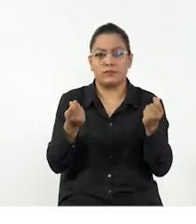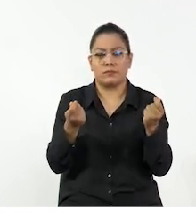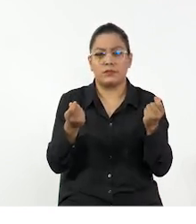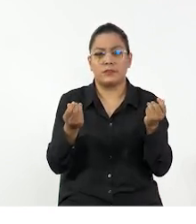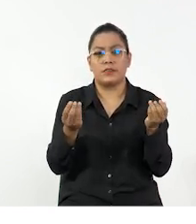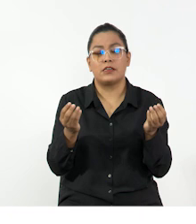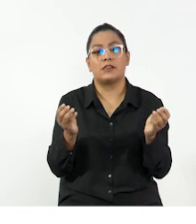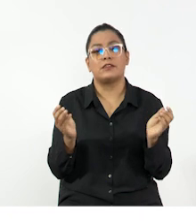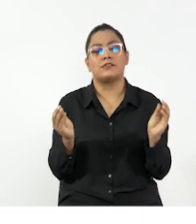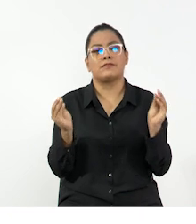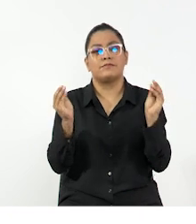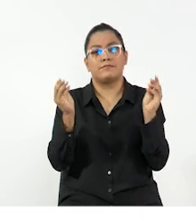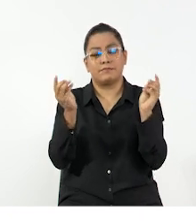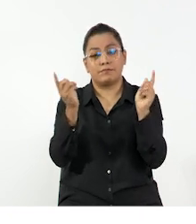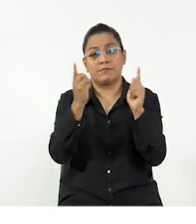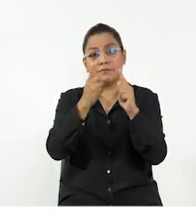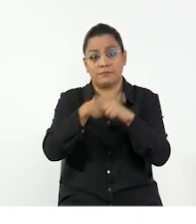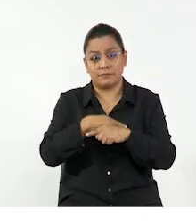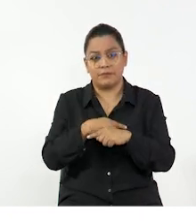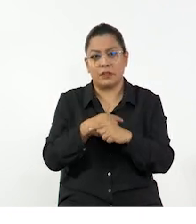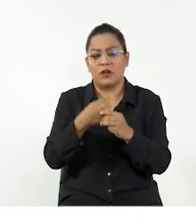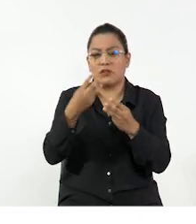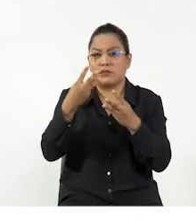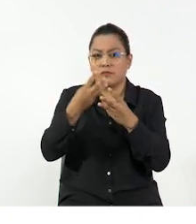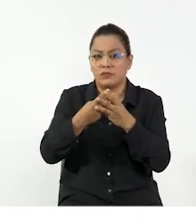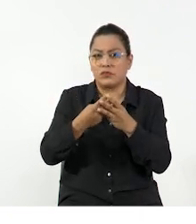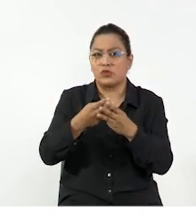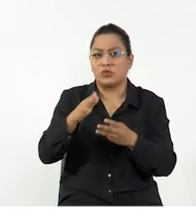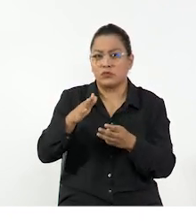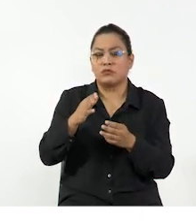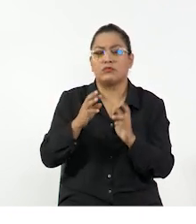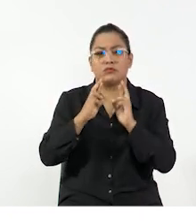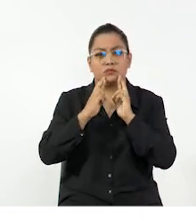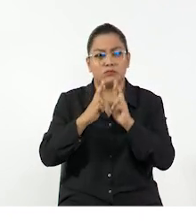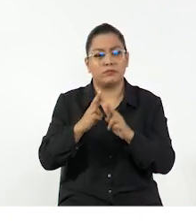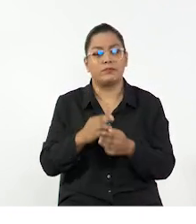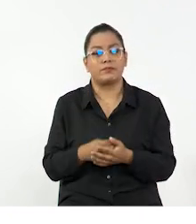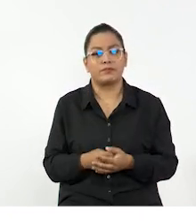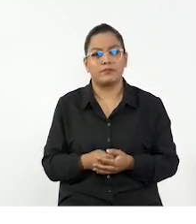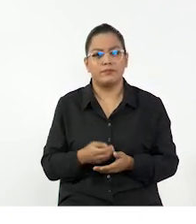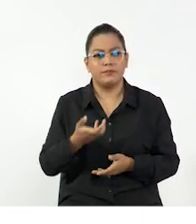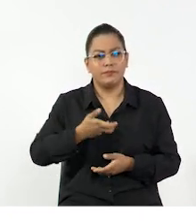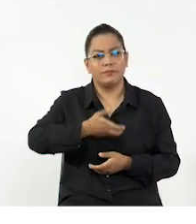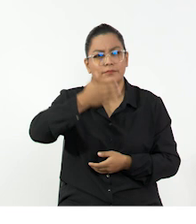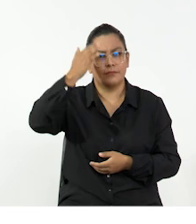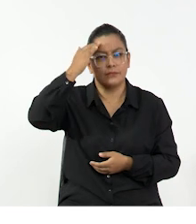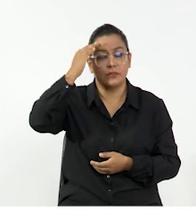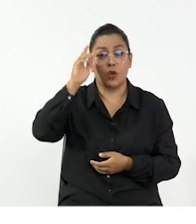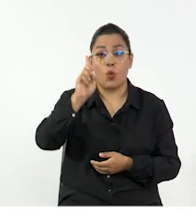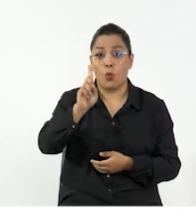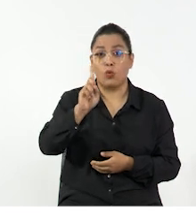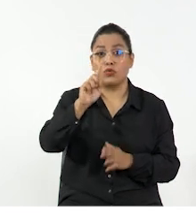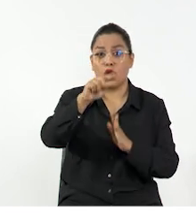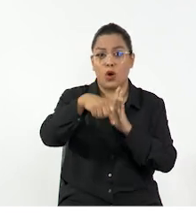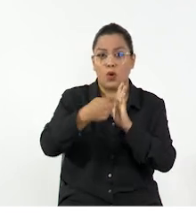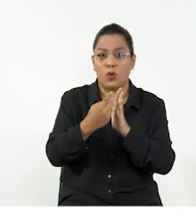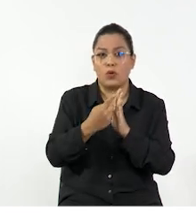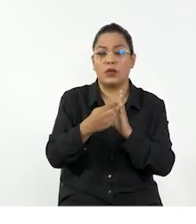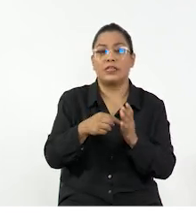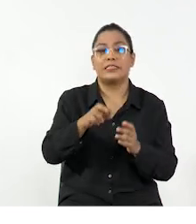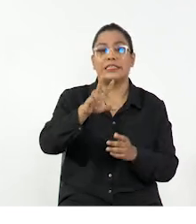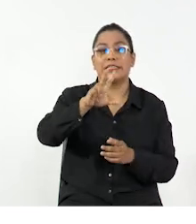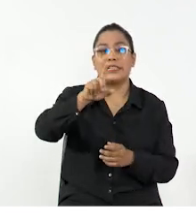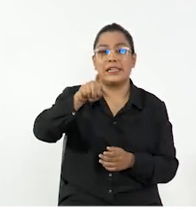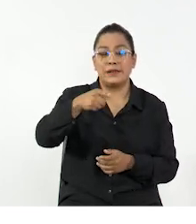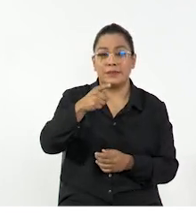numéricas entre unidades, y así podemos calcular matemáticamente estos resultados. Nosotros sabemos que una